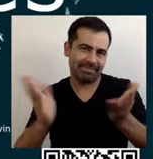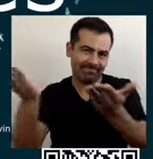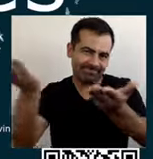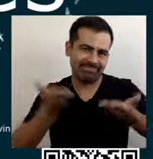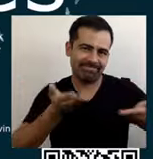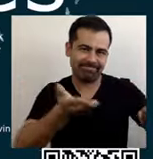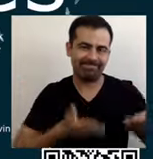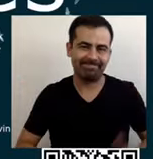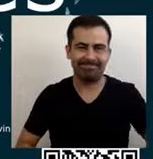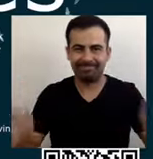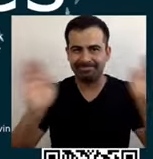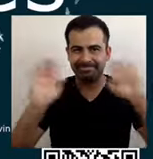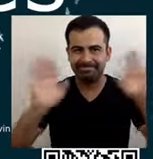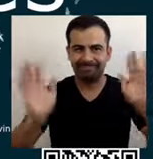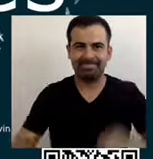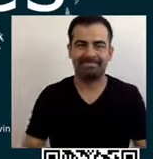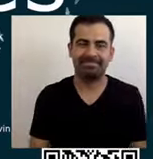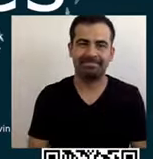esperamos!